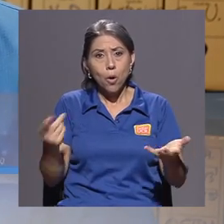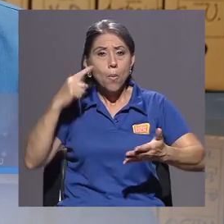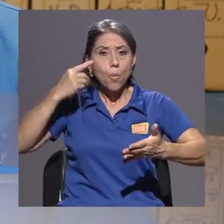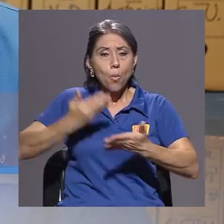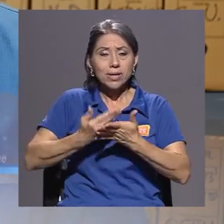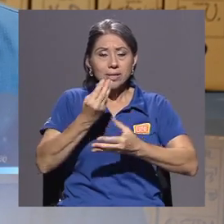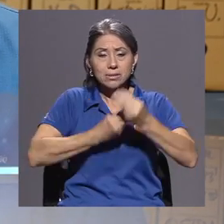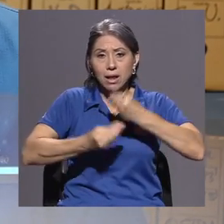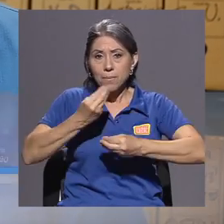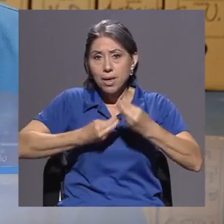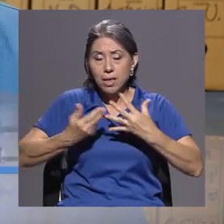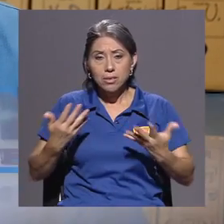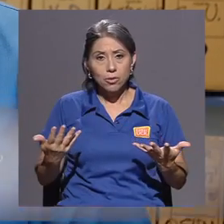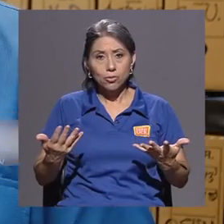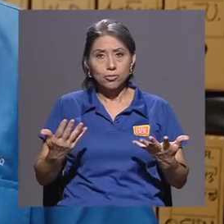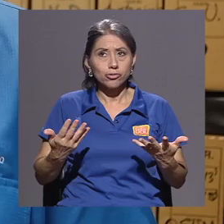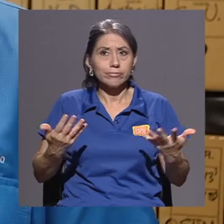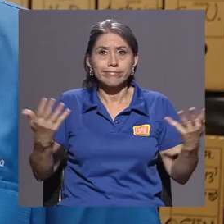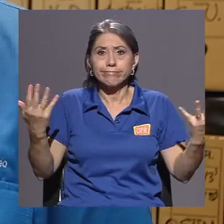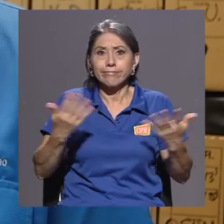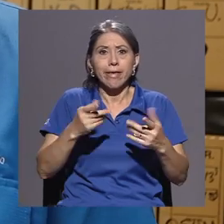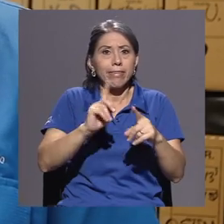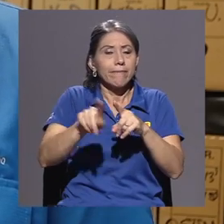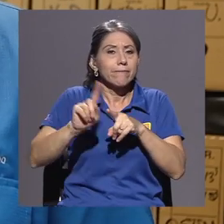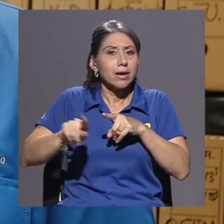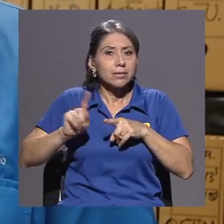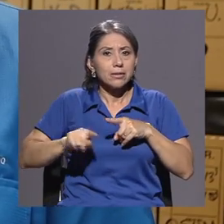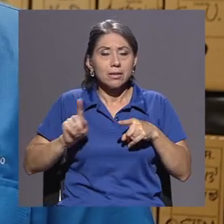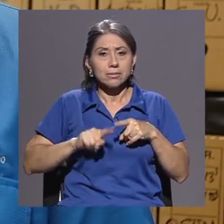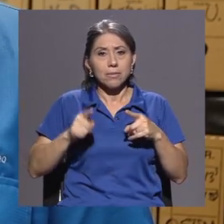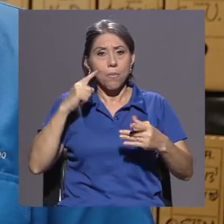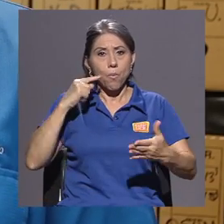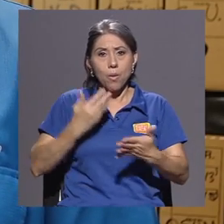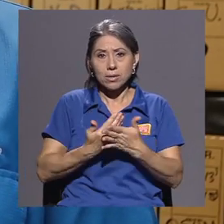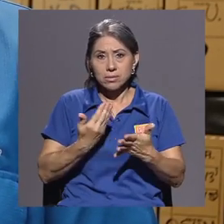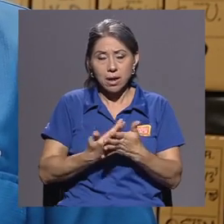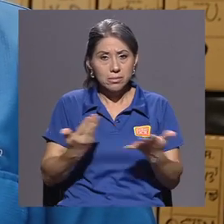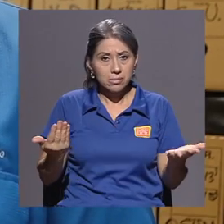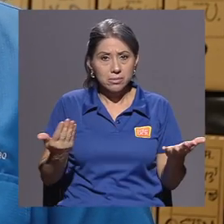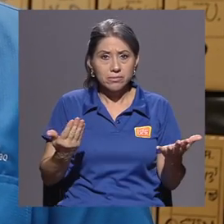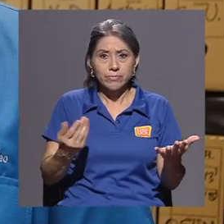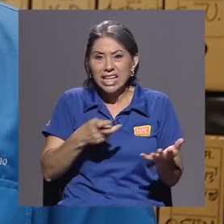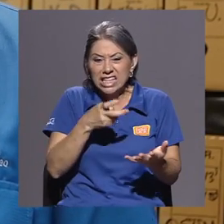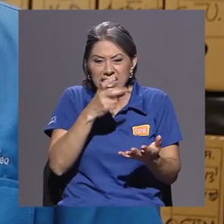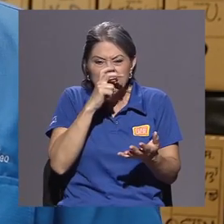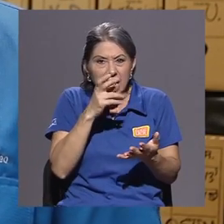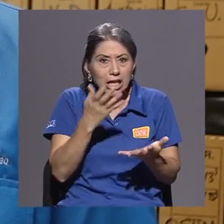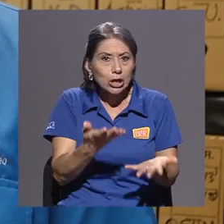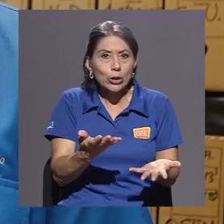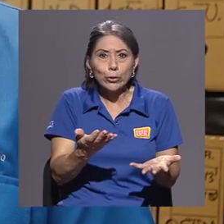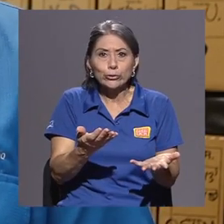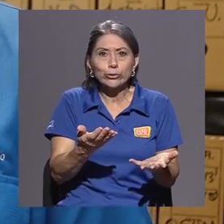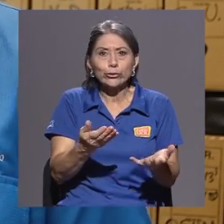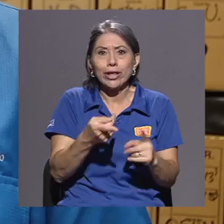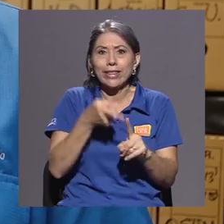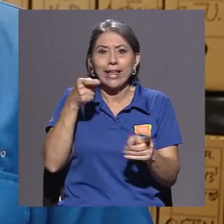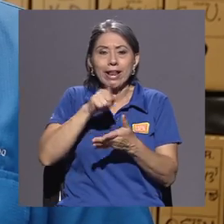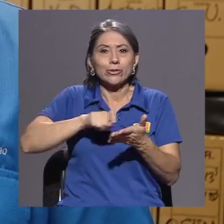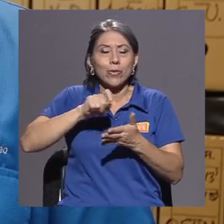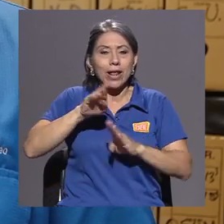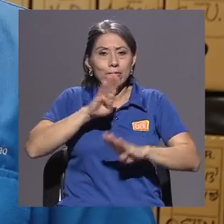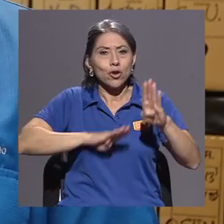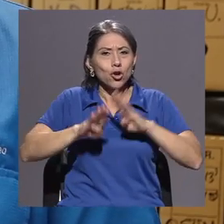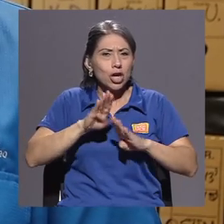muestras de alimentos, diversas muestras, insectos de la escuela de biología.